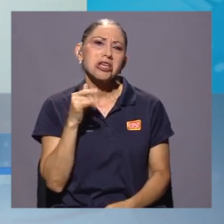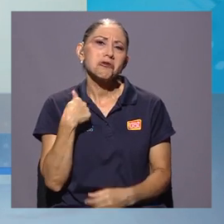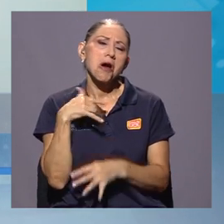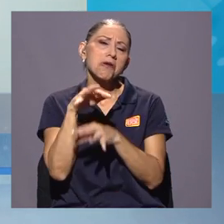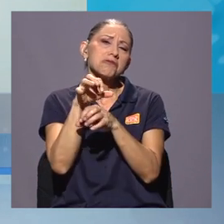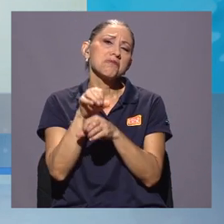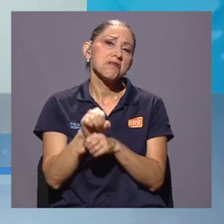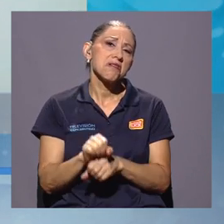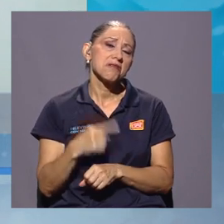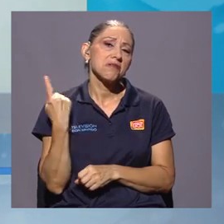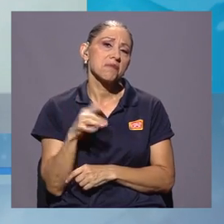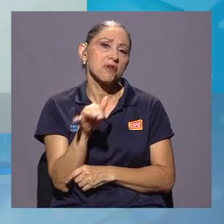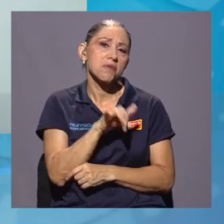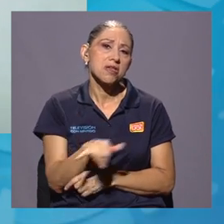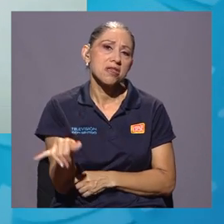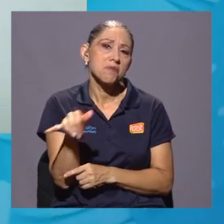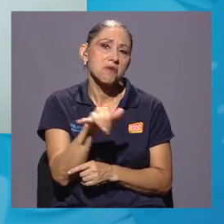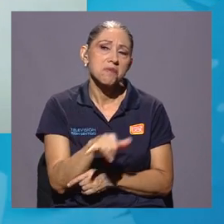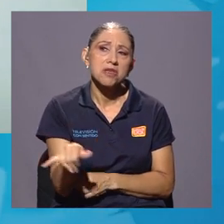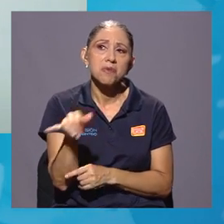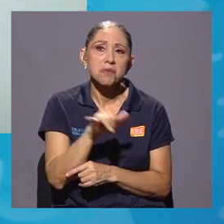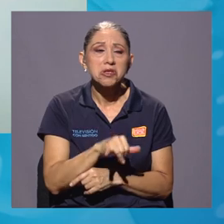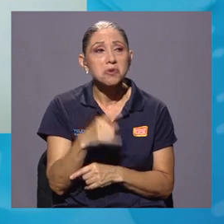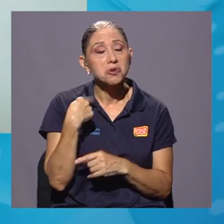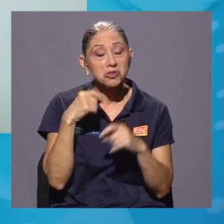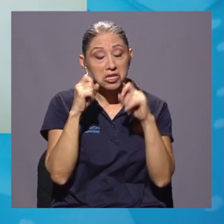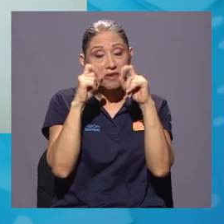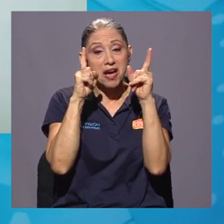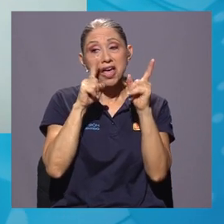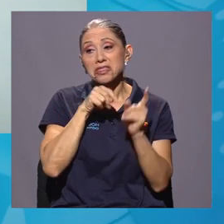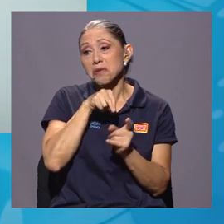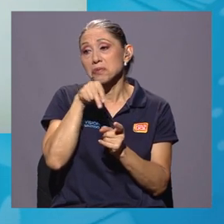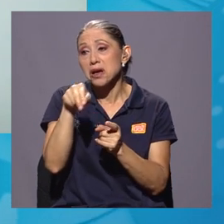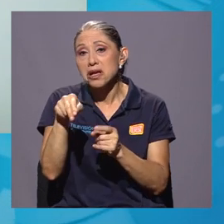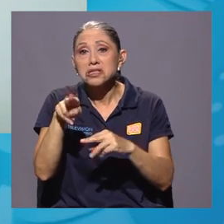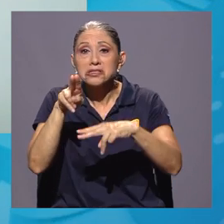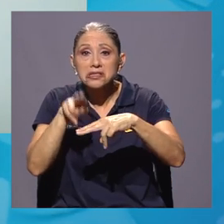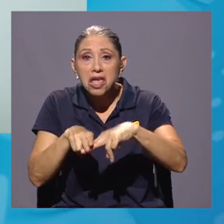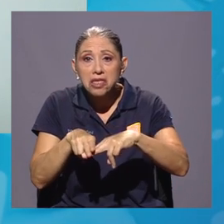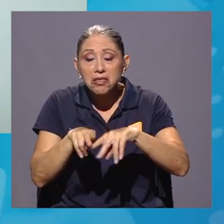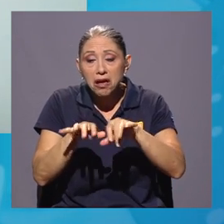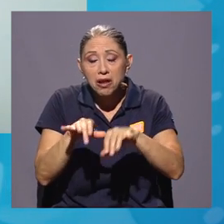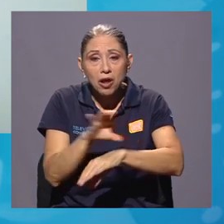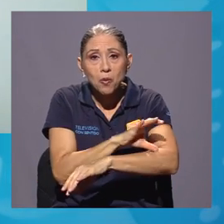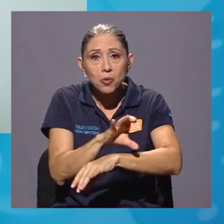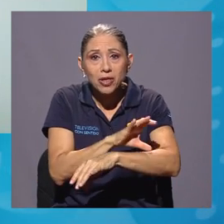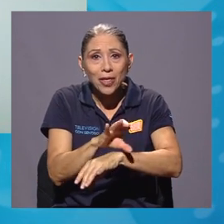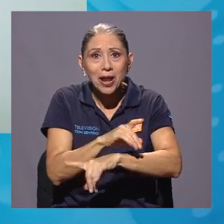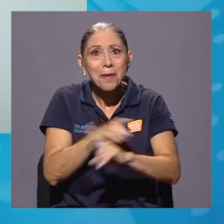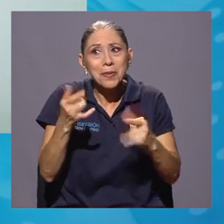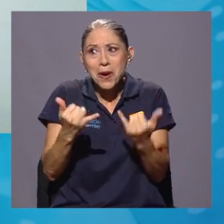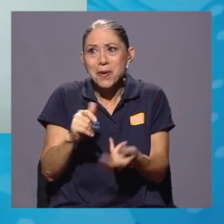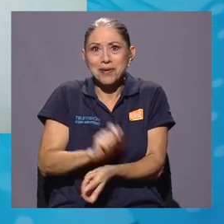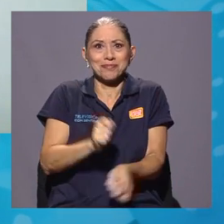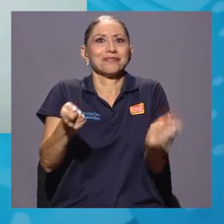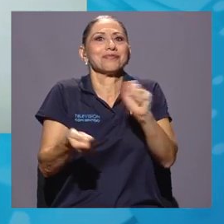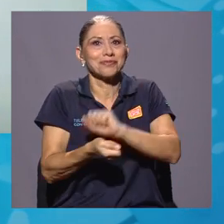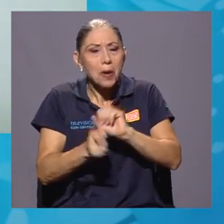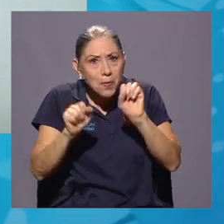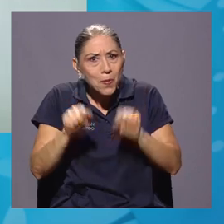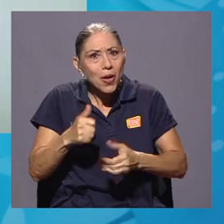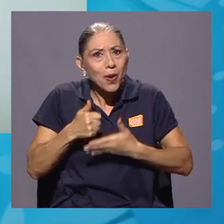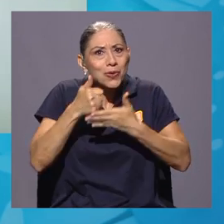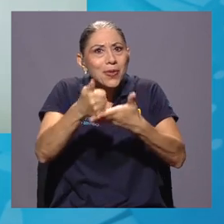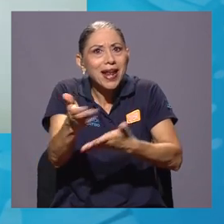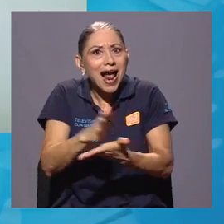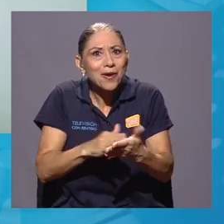de la rutina. Siempre es como lo mismo, te levantas, te sientas a la computadora a hacer trabajos, y es como, bueno, puedes ayudar en algo